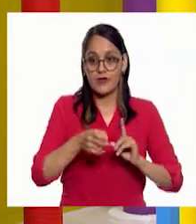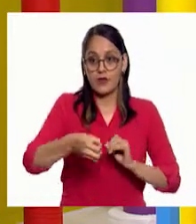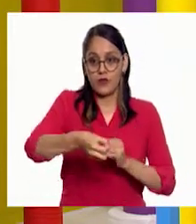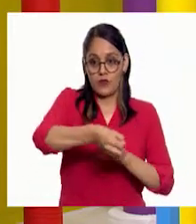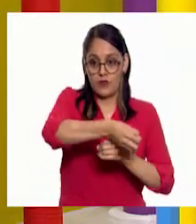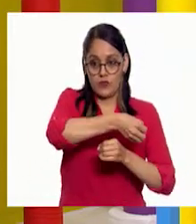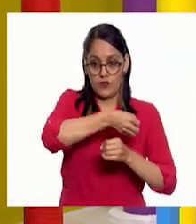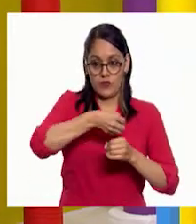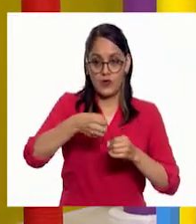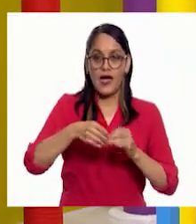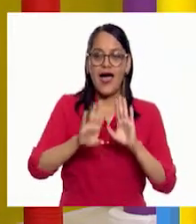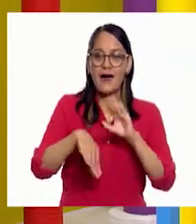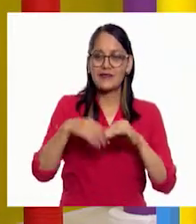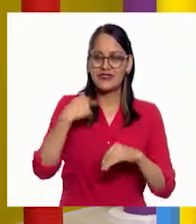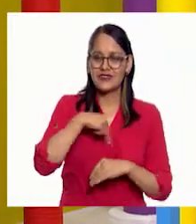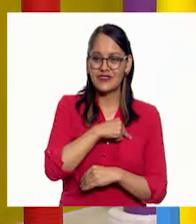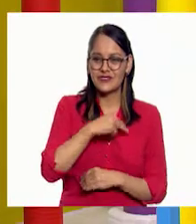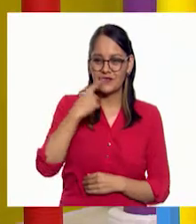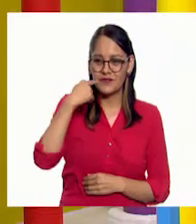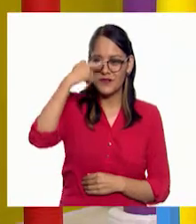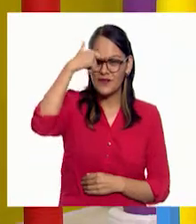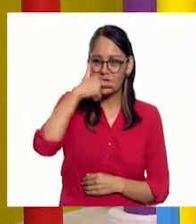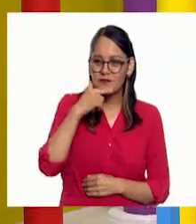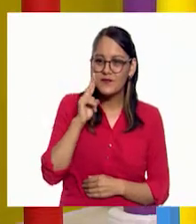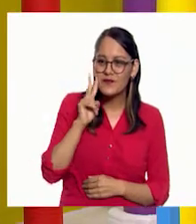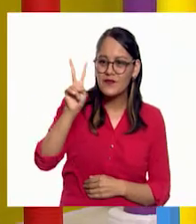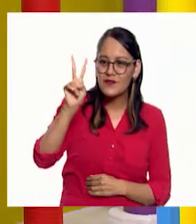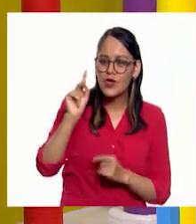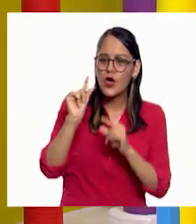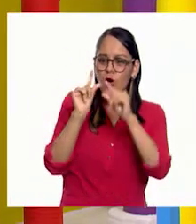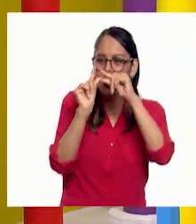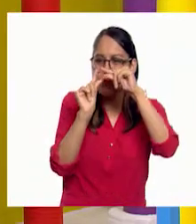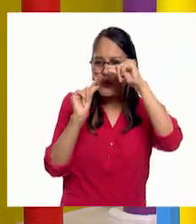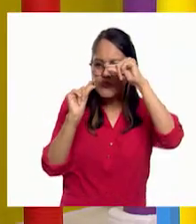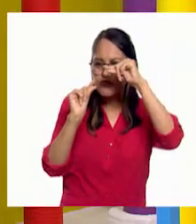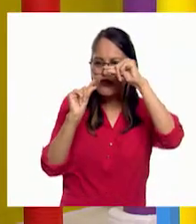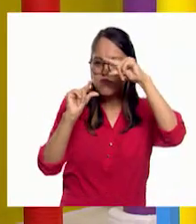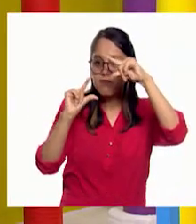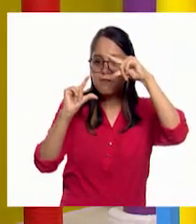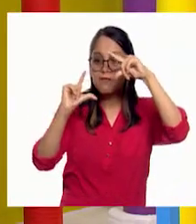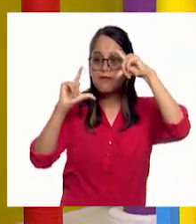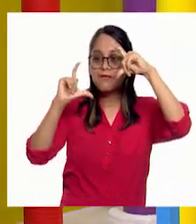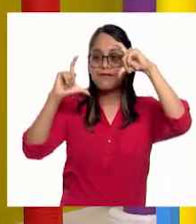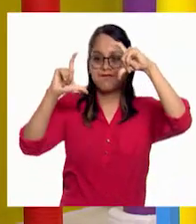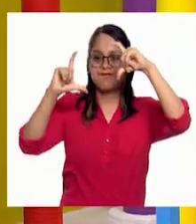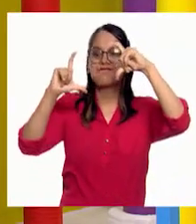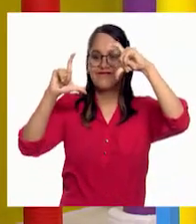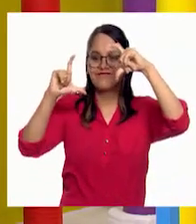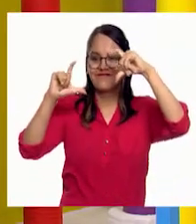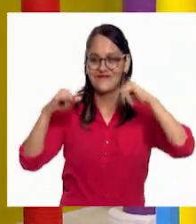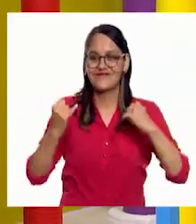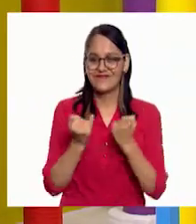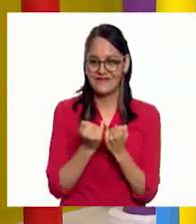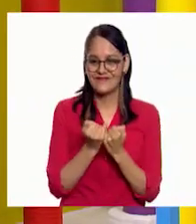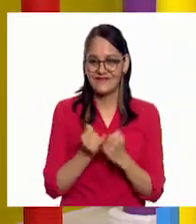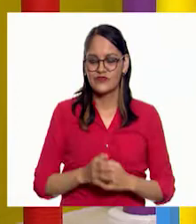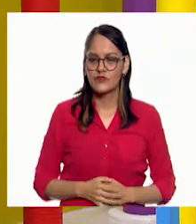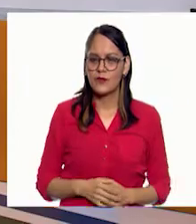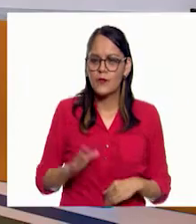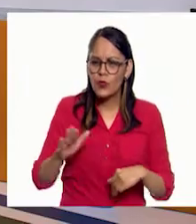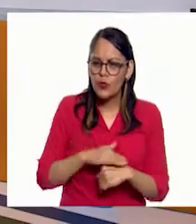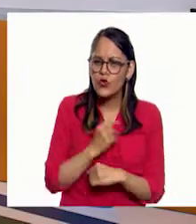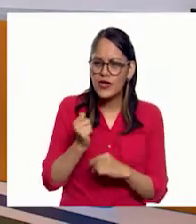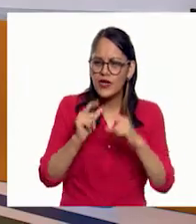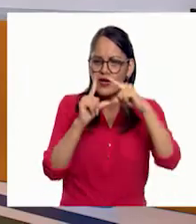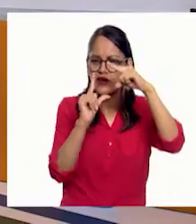Hay veces que no la vemos en las noches. Hay veces que la vemos por pedacitos y luego va creciendo, va creciendo y se hace la luna llena. ¿Y por qué la vemos